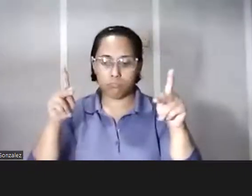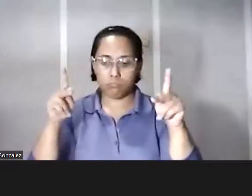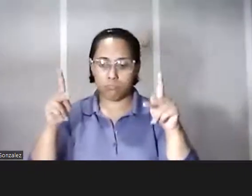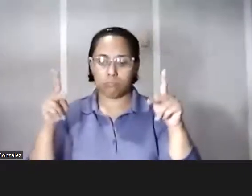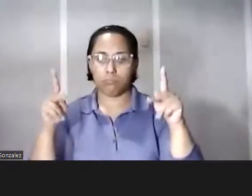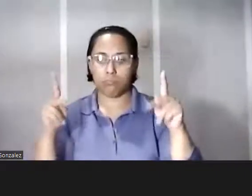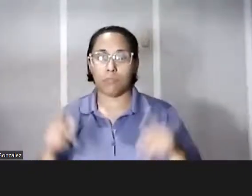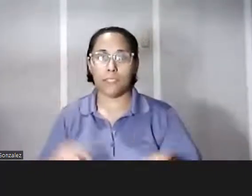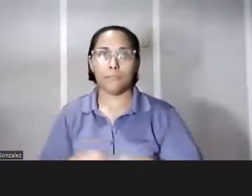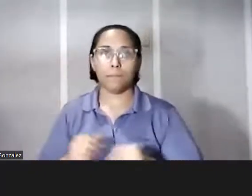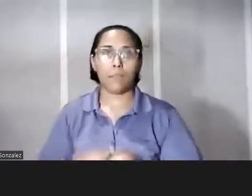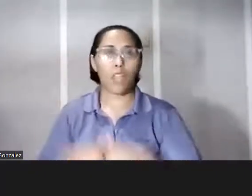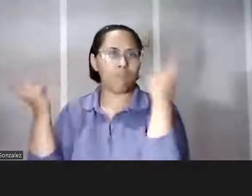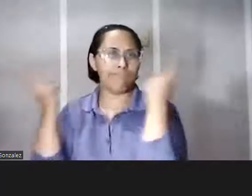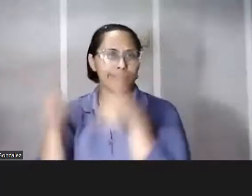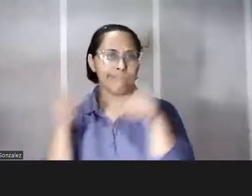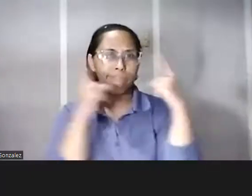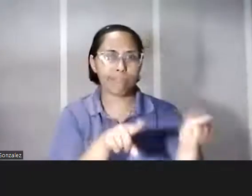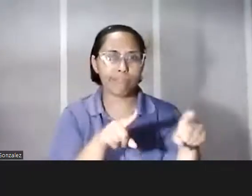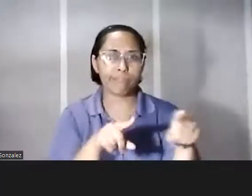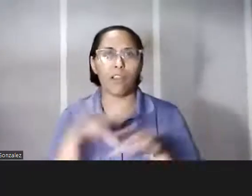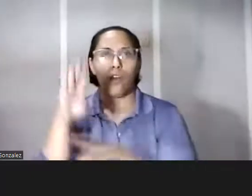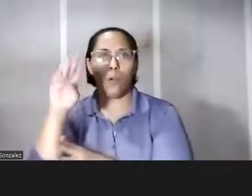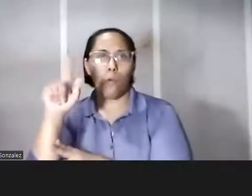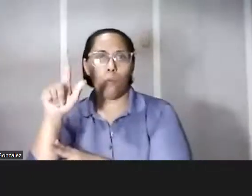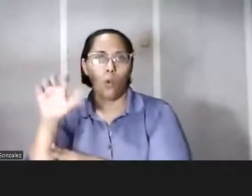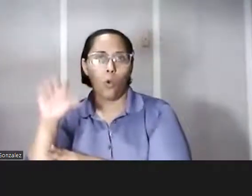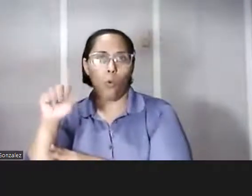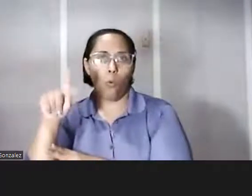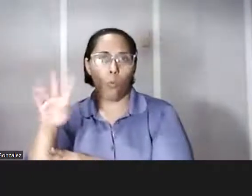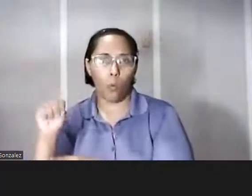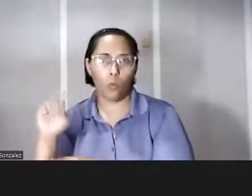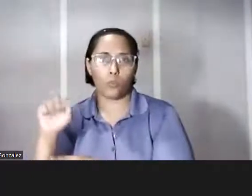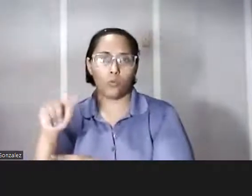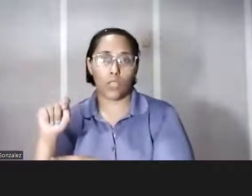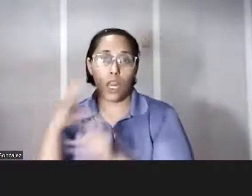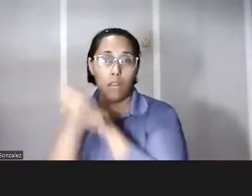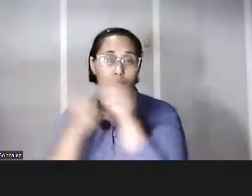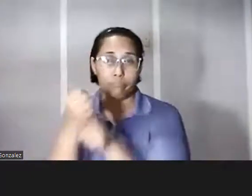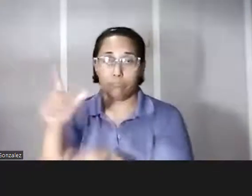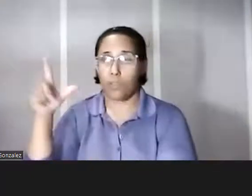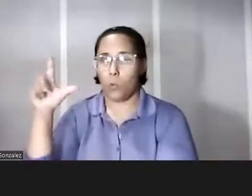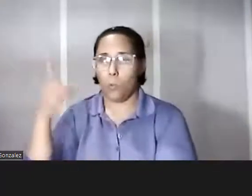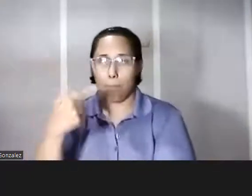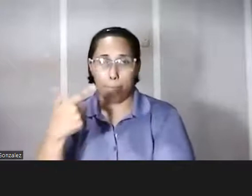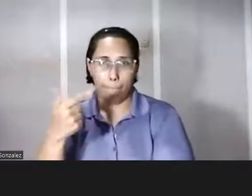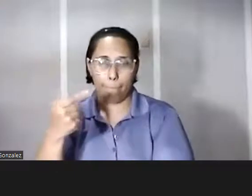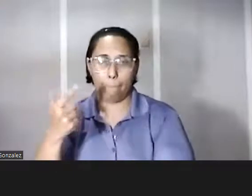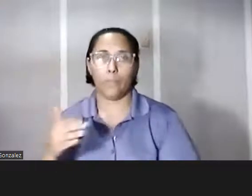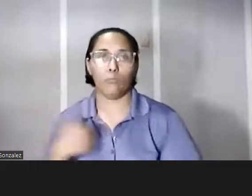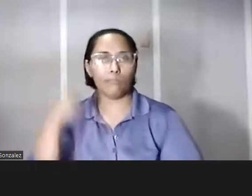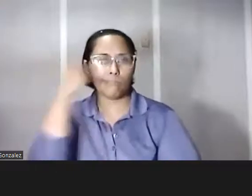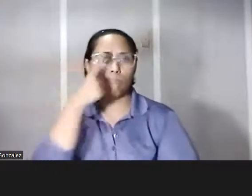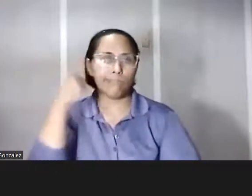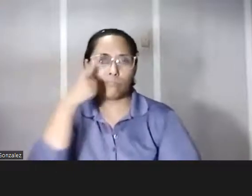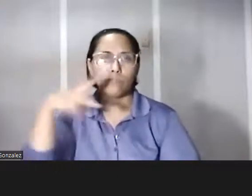como ocurrió con la irrupción de la blogósfera a principios del siglo XXI, yo creo que con